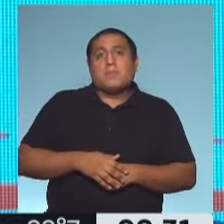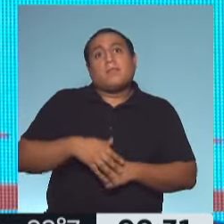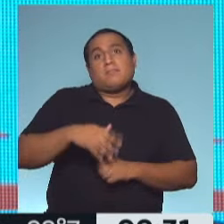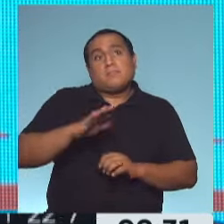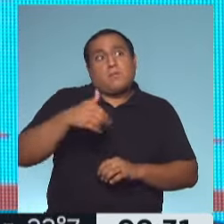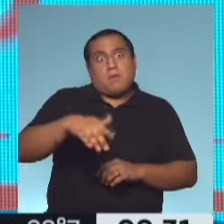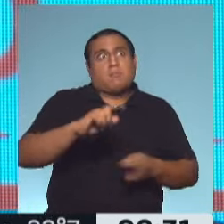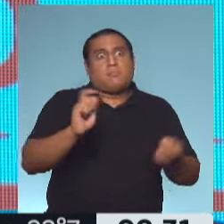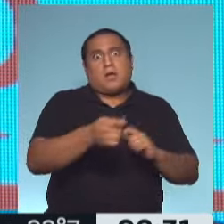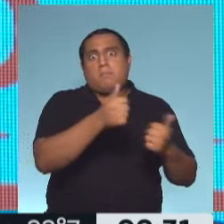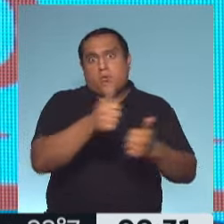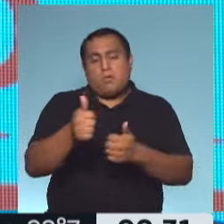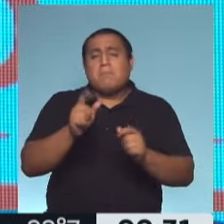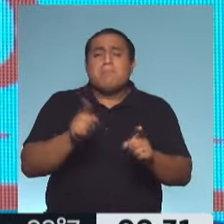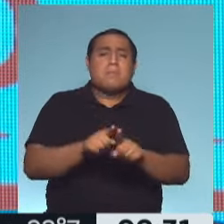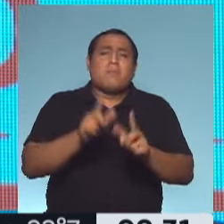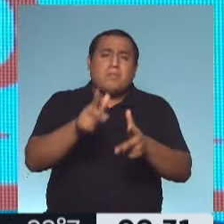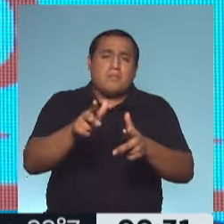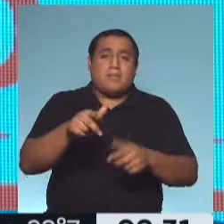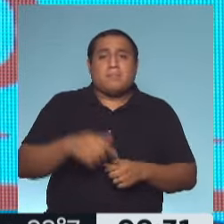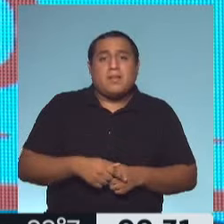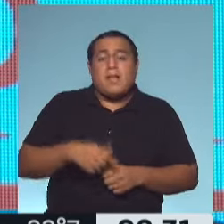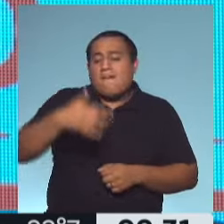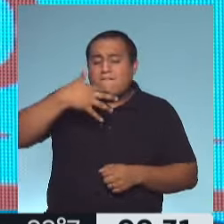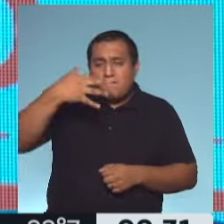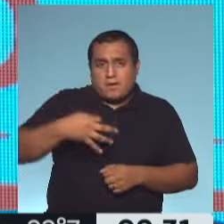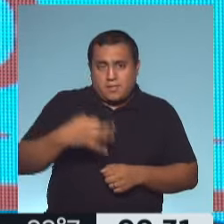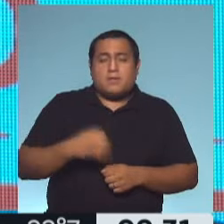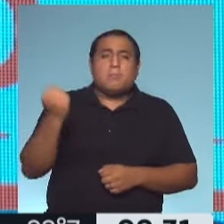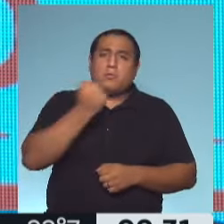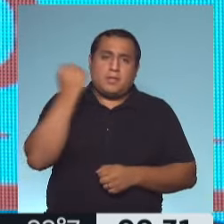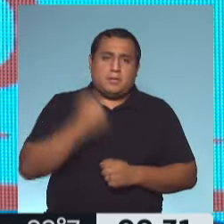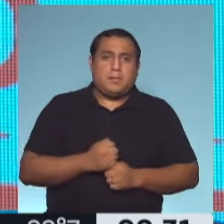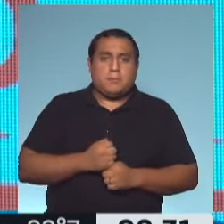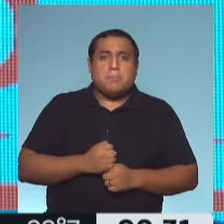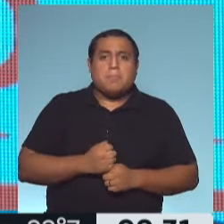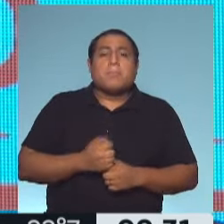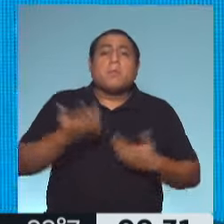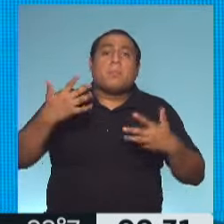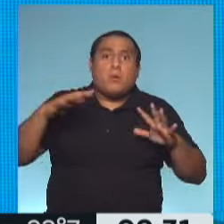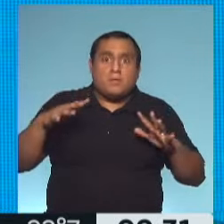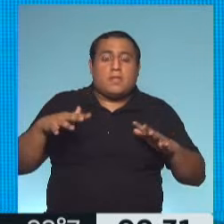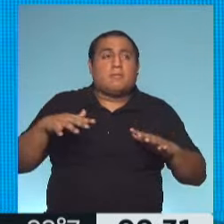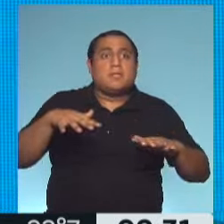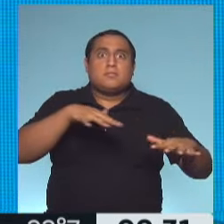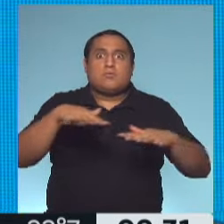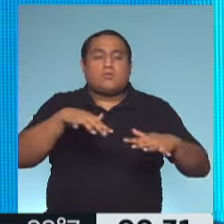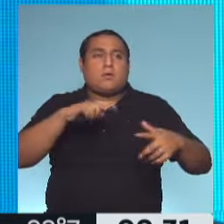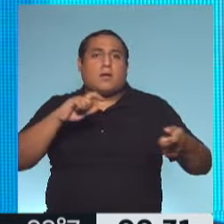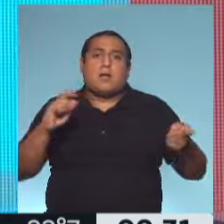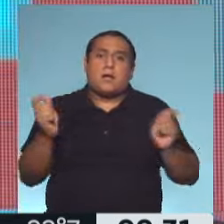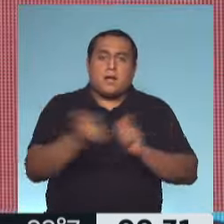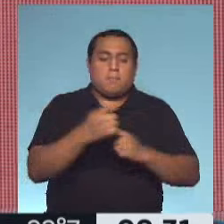a marcar la diferencia. Eso que dijimos muchas veces, hoy se transforma en una herramienta fundamental para quizás cambiar el destino de